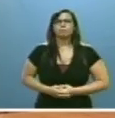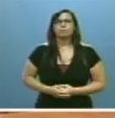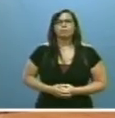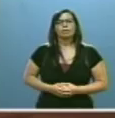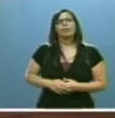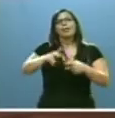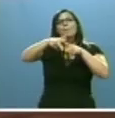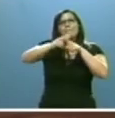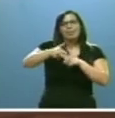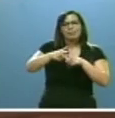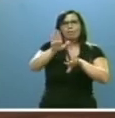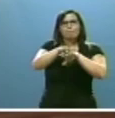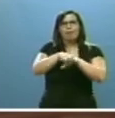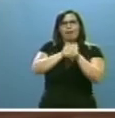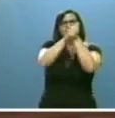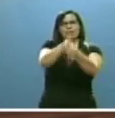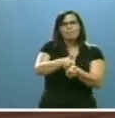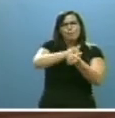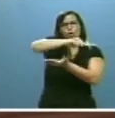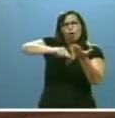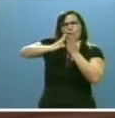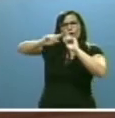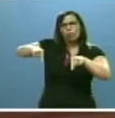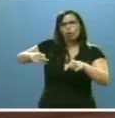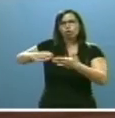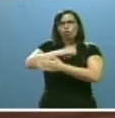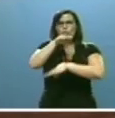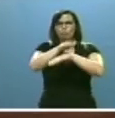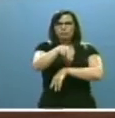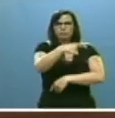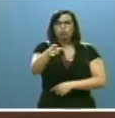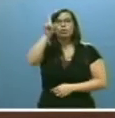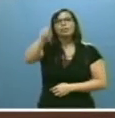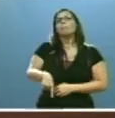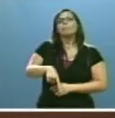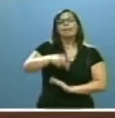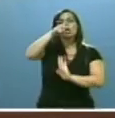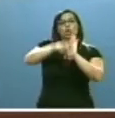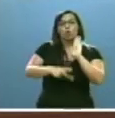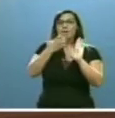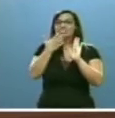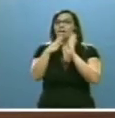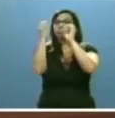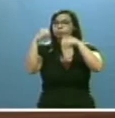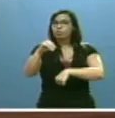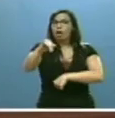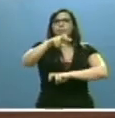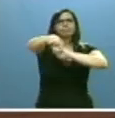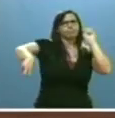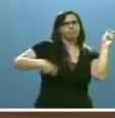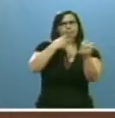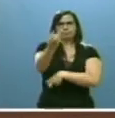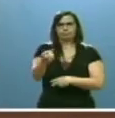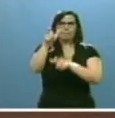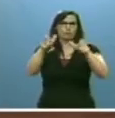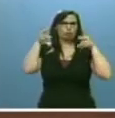mecanismos de evaluación y seguimiento de los acuerdos firmados y a redefinir normativamente si existe para ello consenso entre todos los miembros